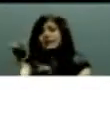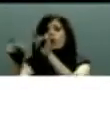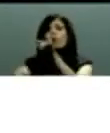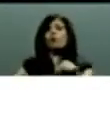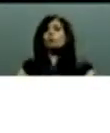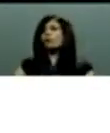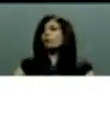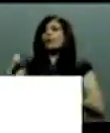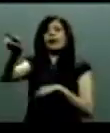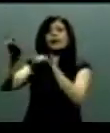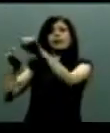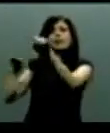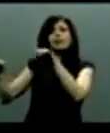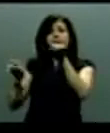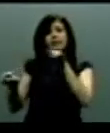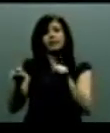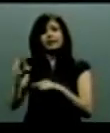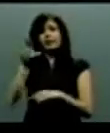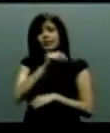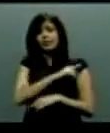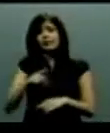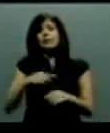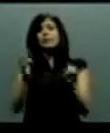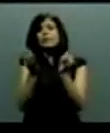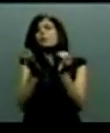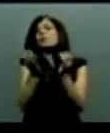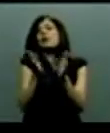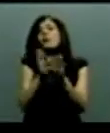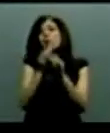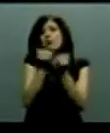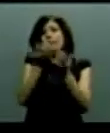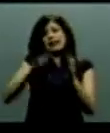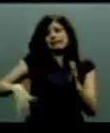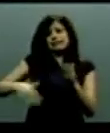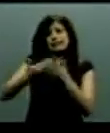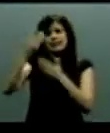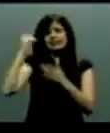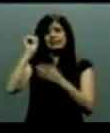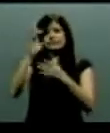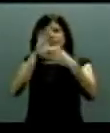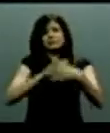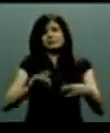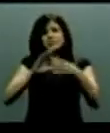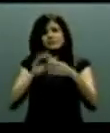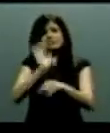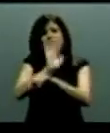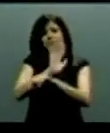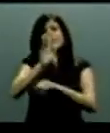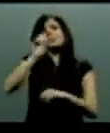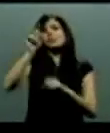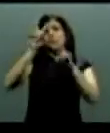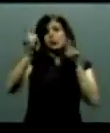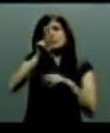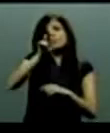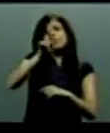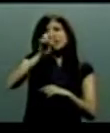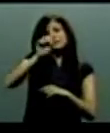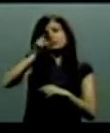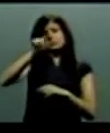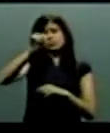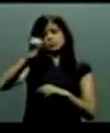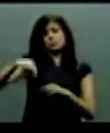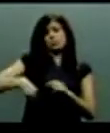a costa de lo que sea, como se dio en el caso que relató la película Presuntos Culpables,